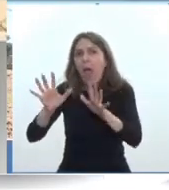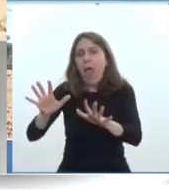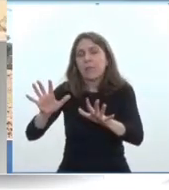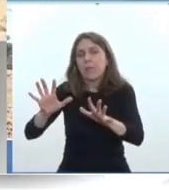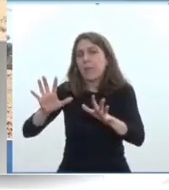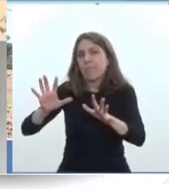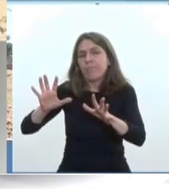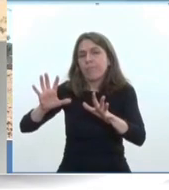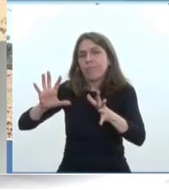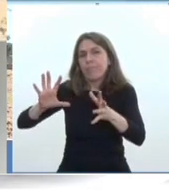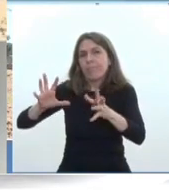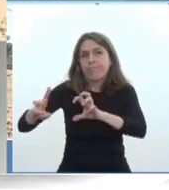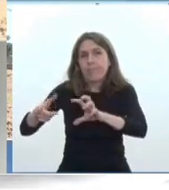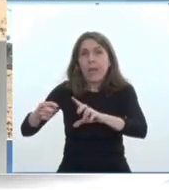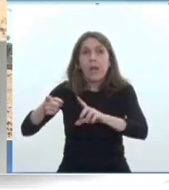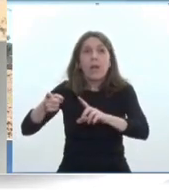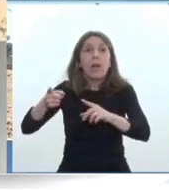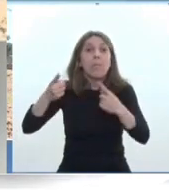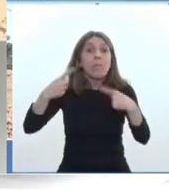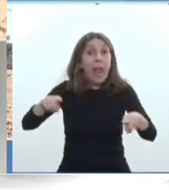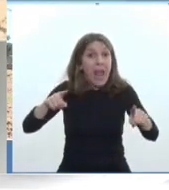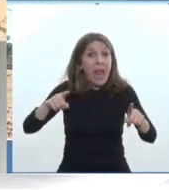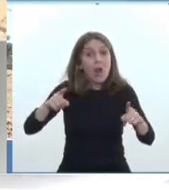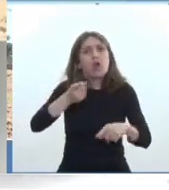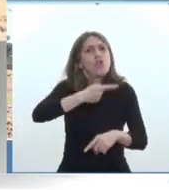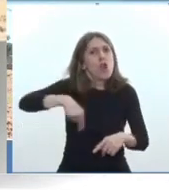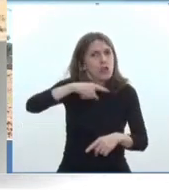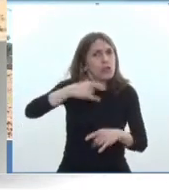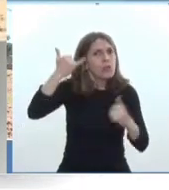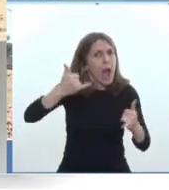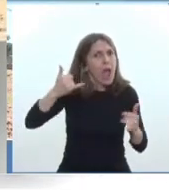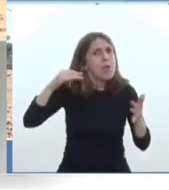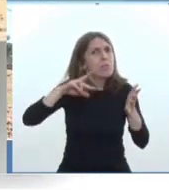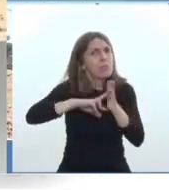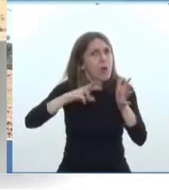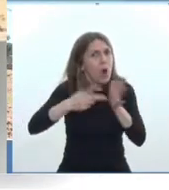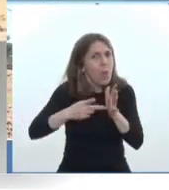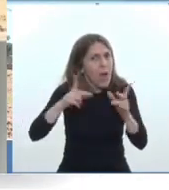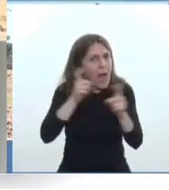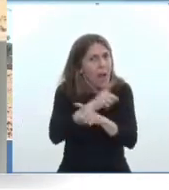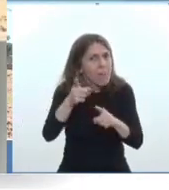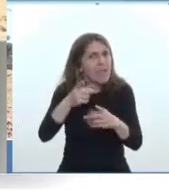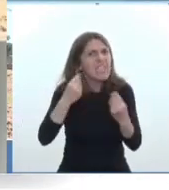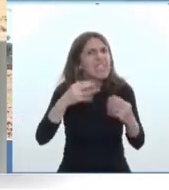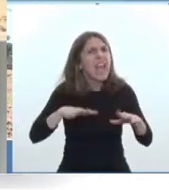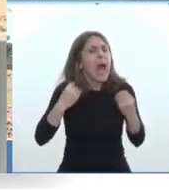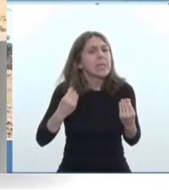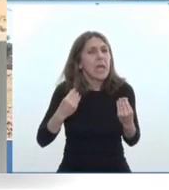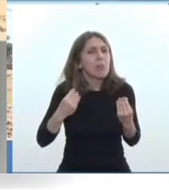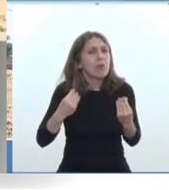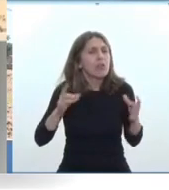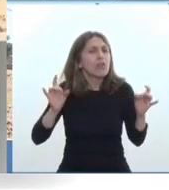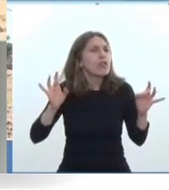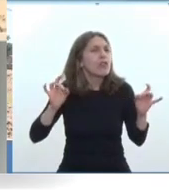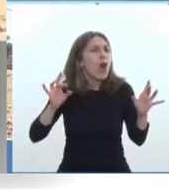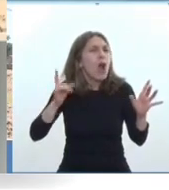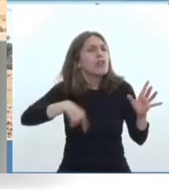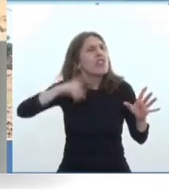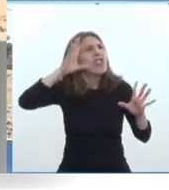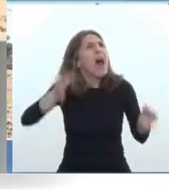Pero nosotros frente a esta crisis hacemos lo que solo sabemos hacer.